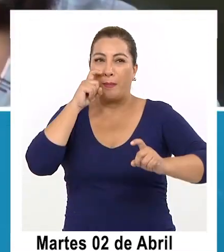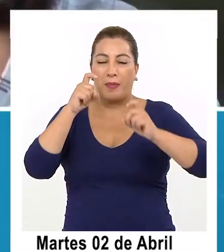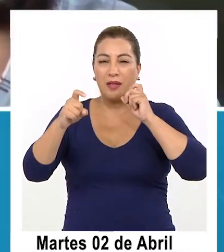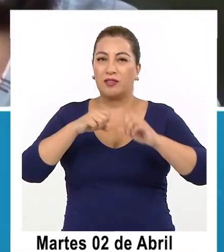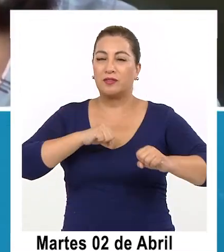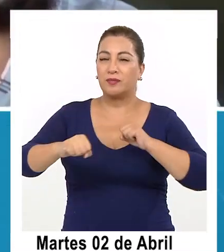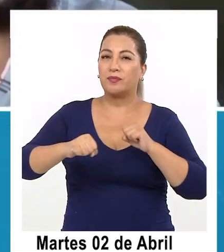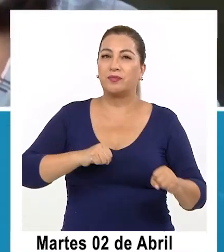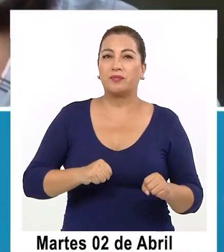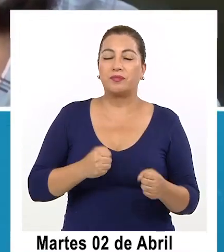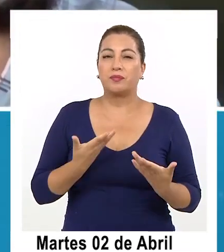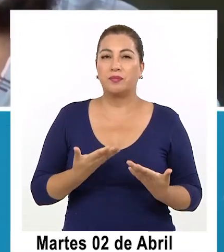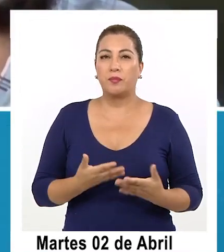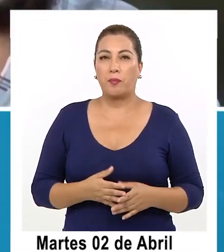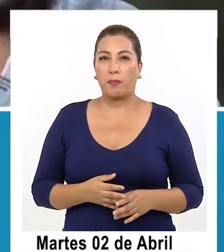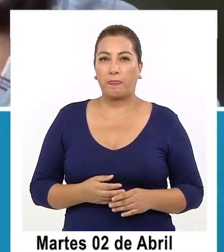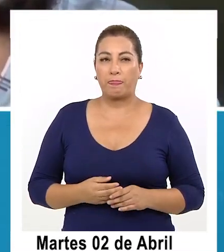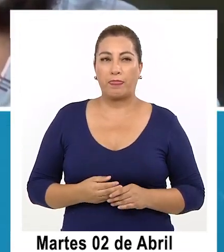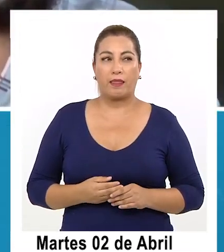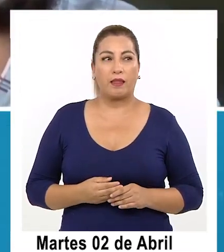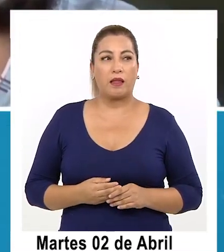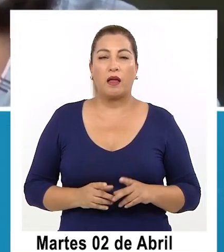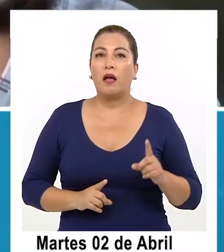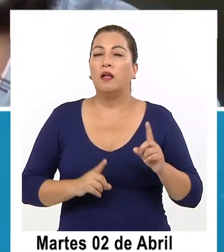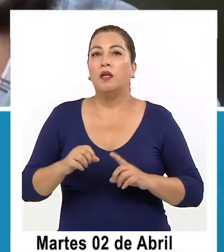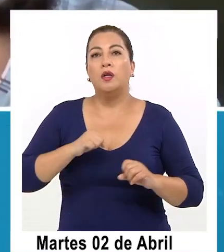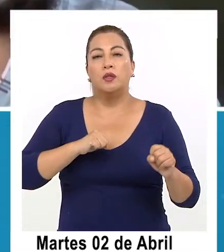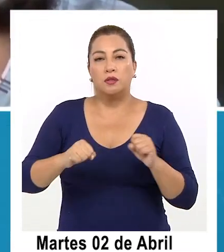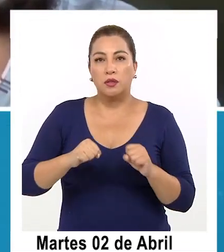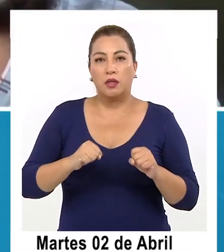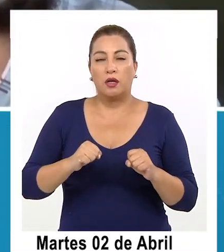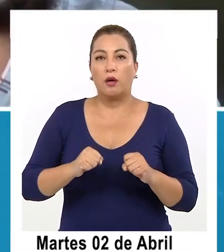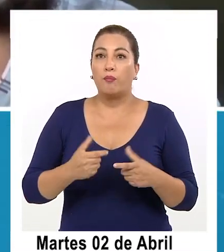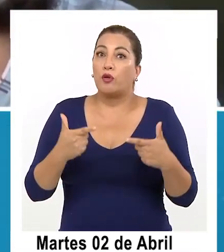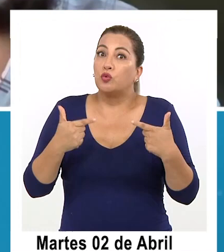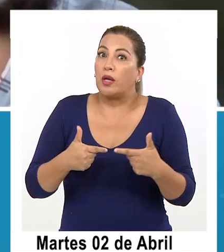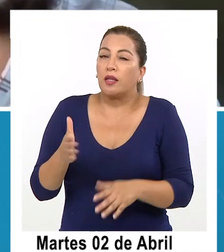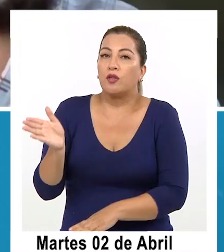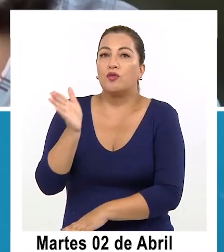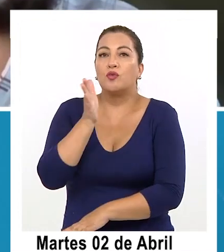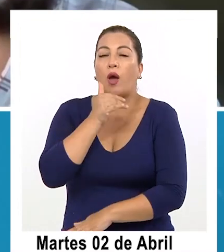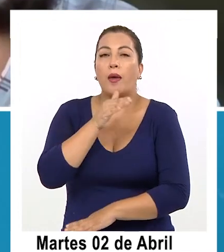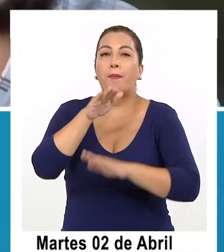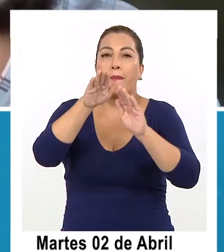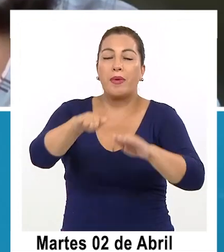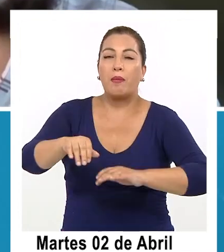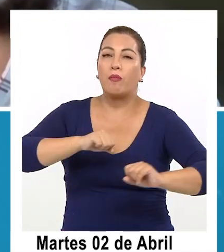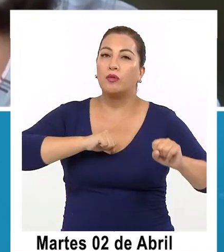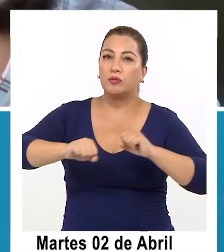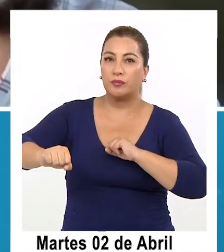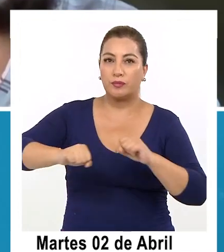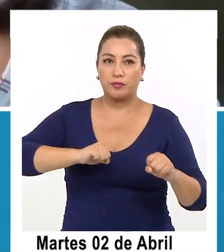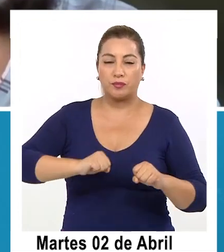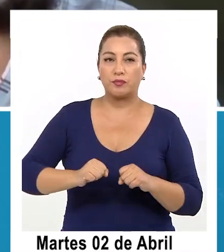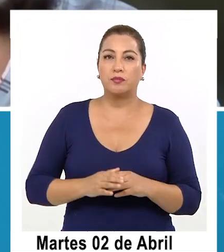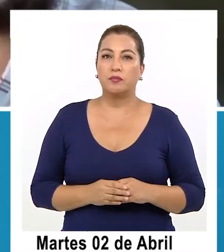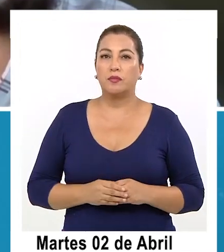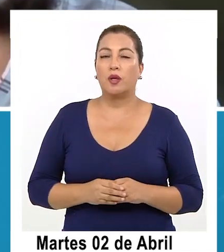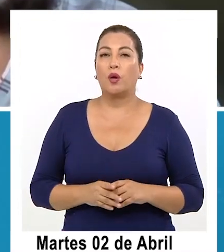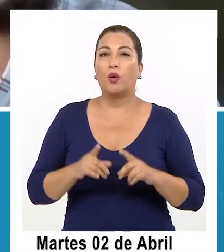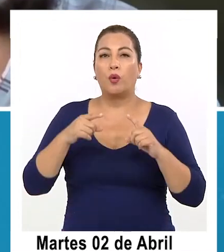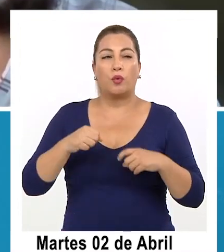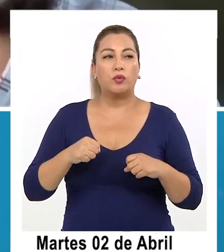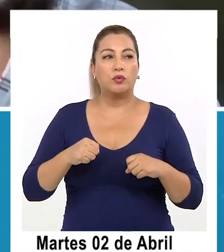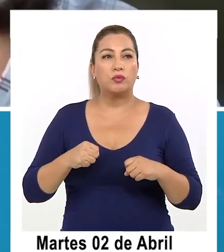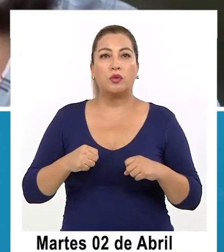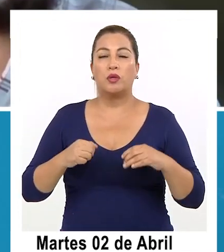sobre todo este tipo de desastres que pudieran haber tenido un sismo afortunadamente no ocurrió un sismo como el que podría haber sido porque fue un terremoto